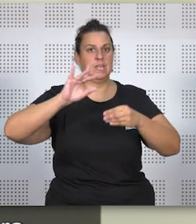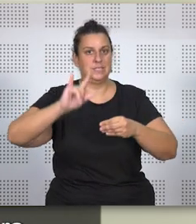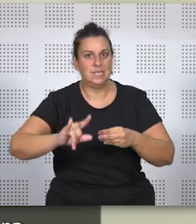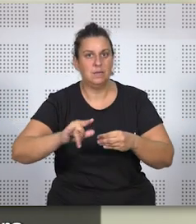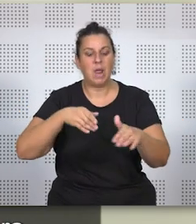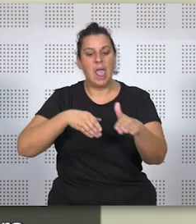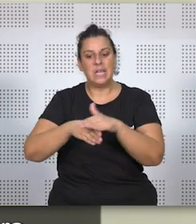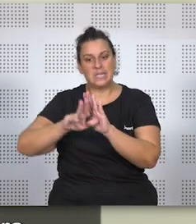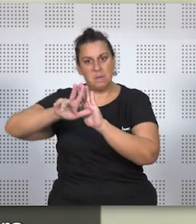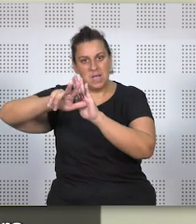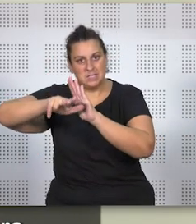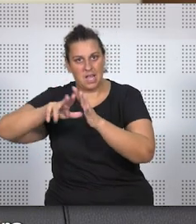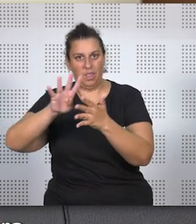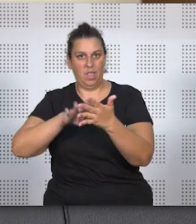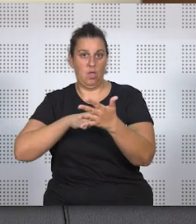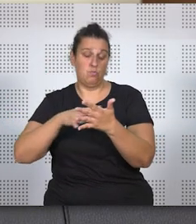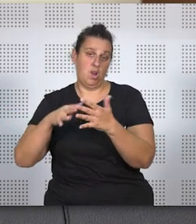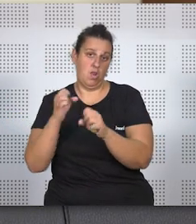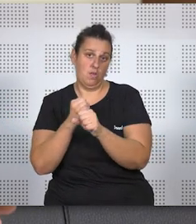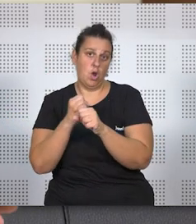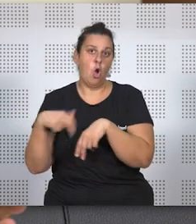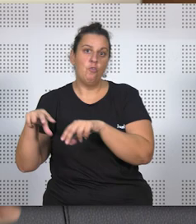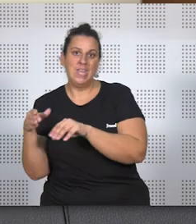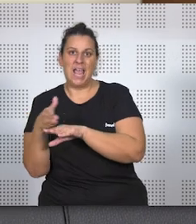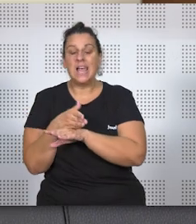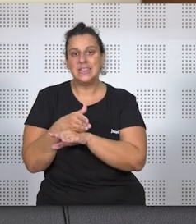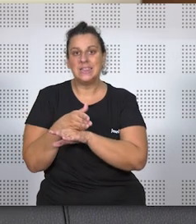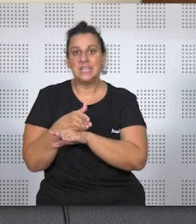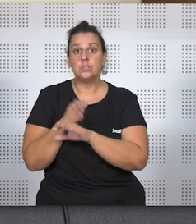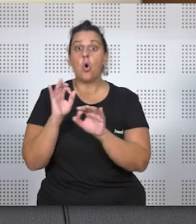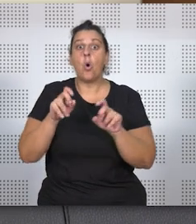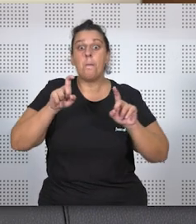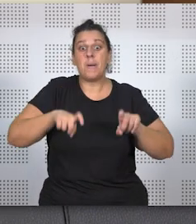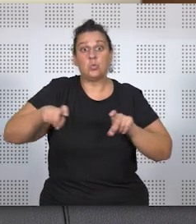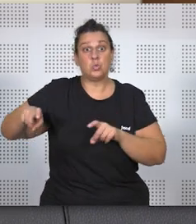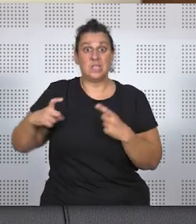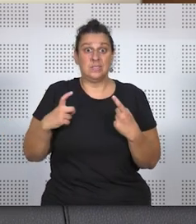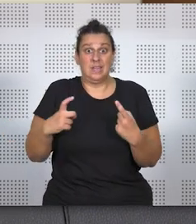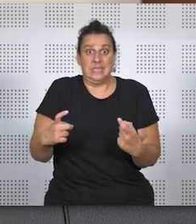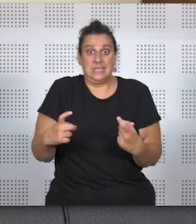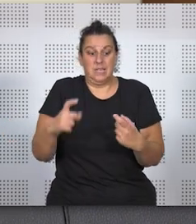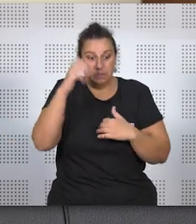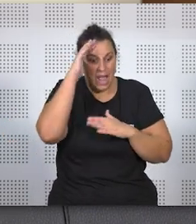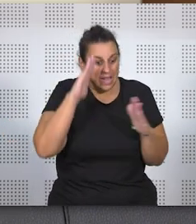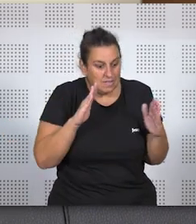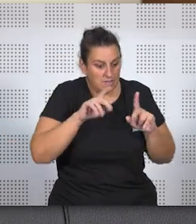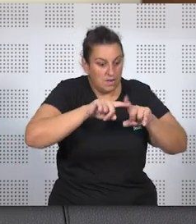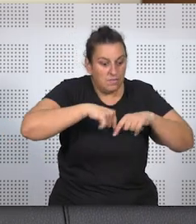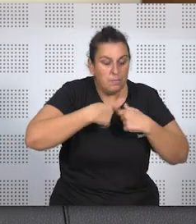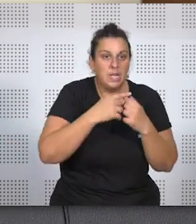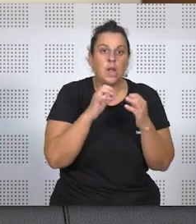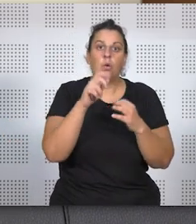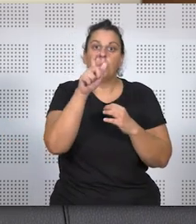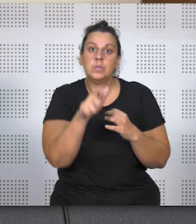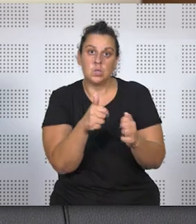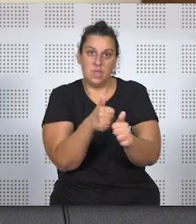un poquito más tarde a nuestro horario laboral o acabar un poquito antes o hacer esas pausas necesarias para poder atender a ese familiar o esa